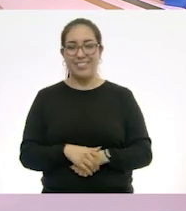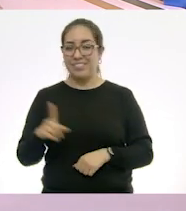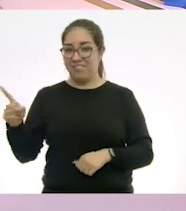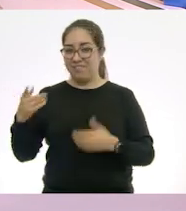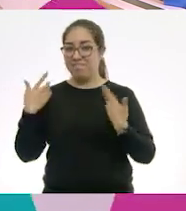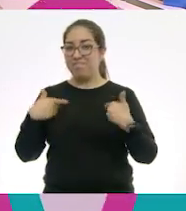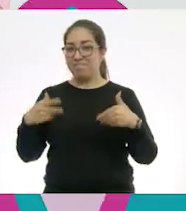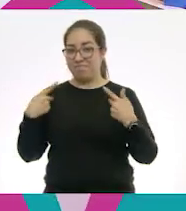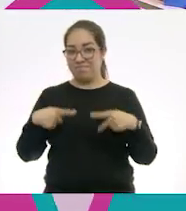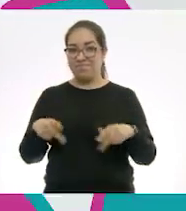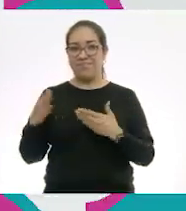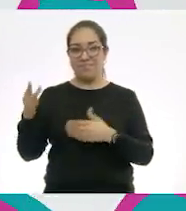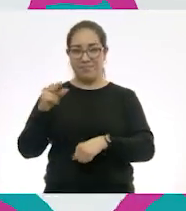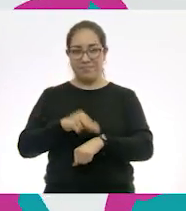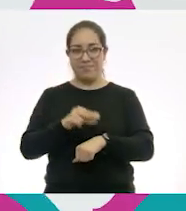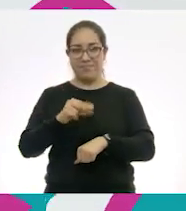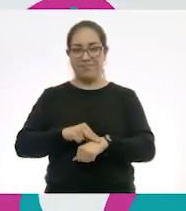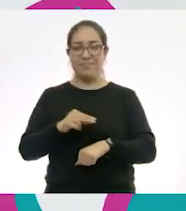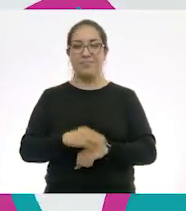especialista, el médico.